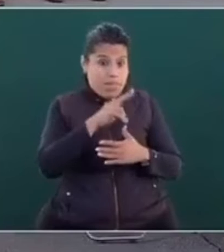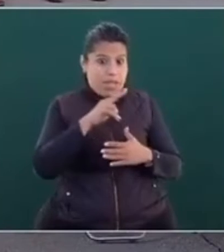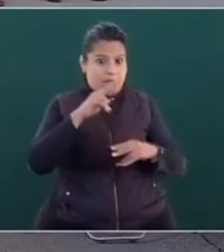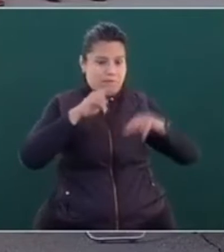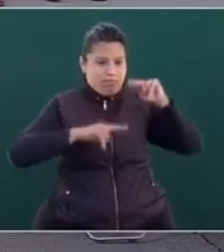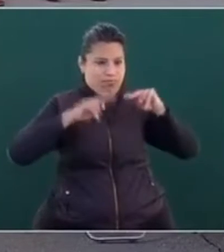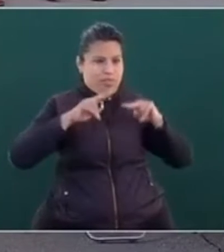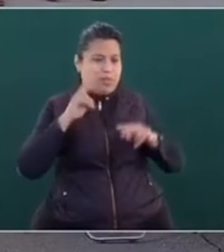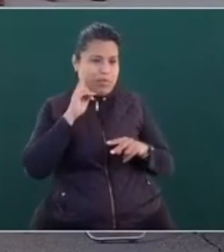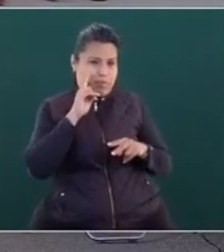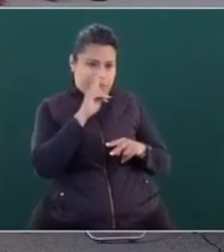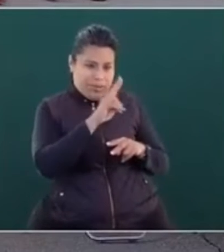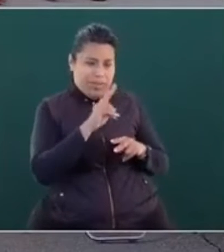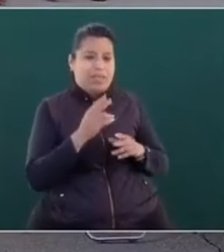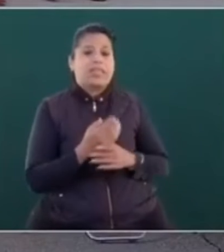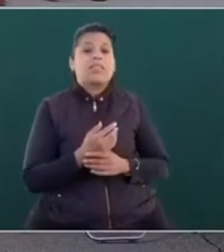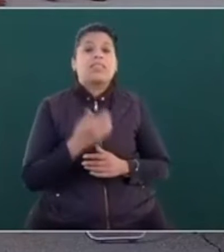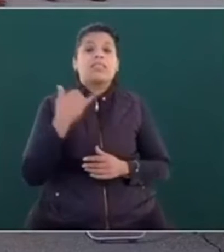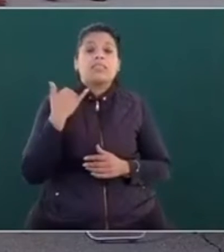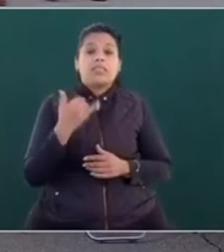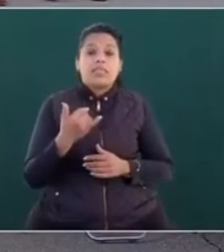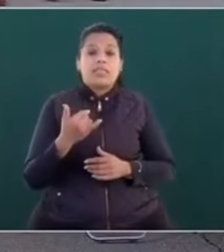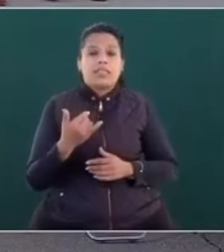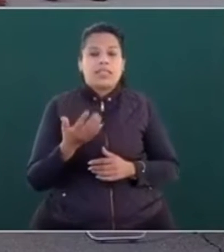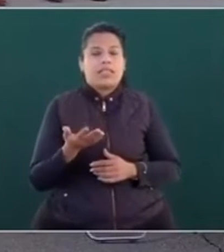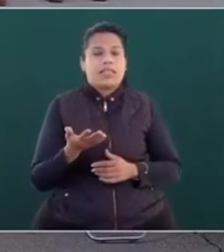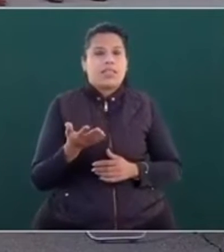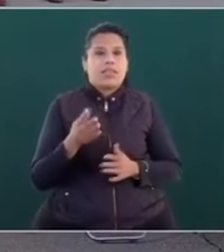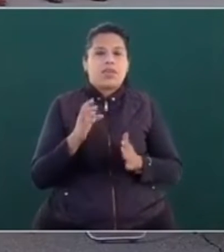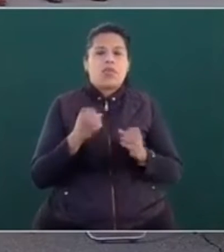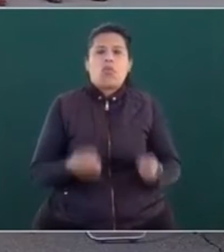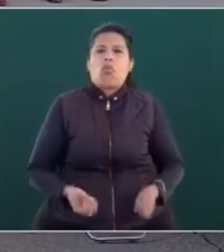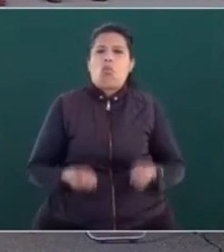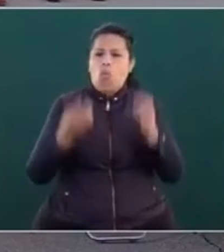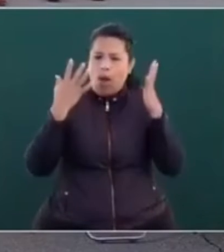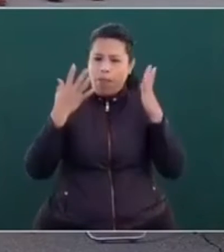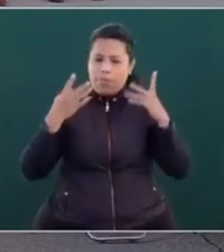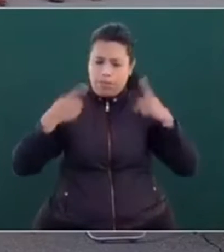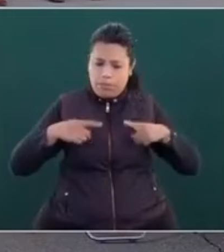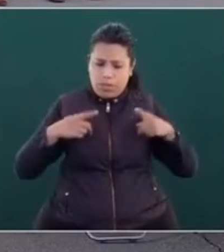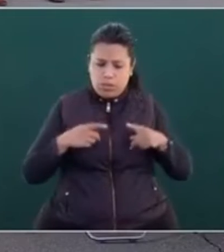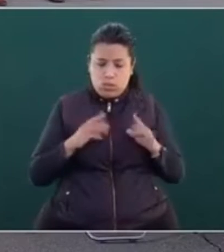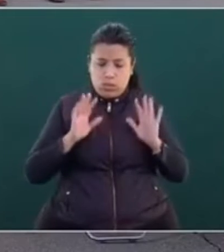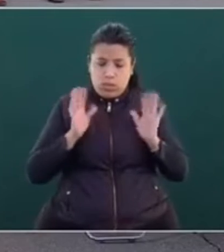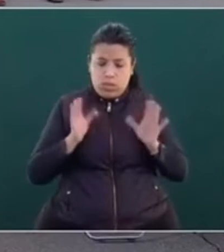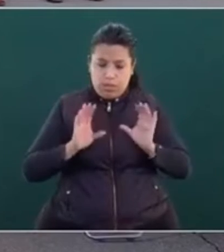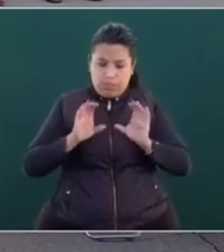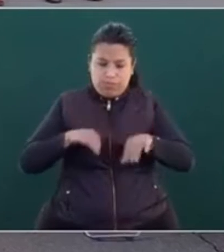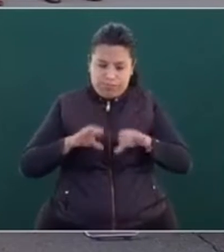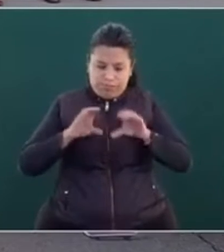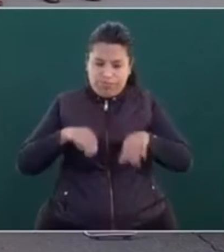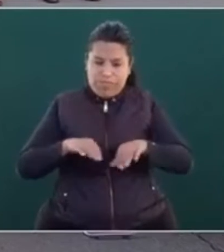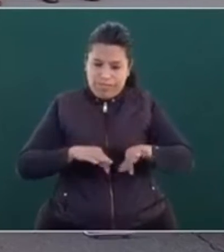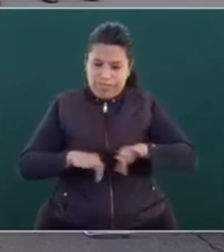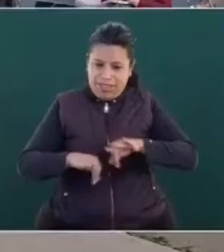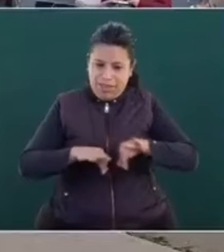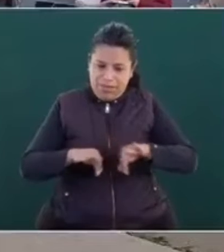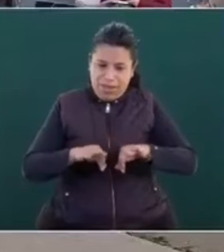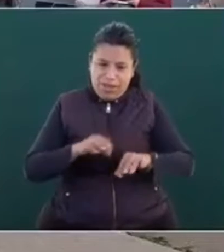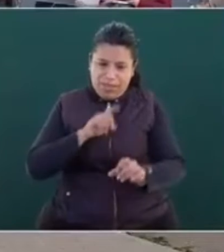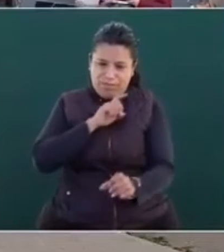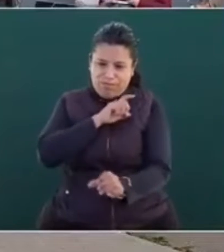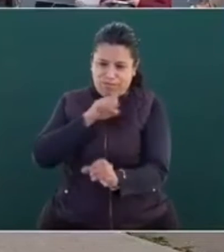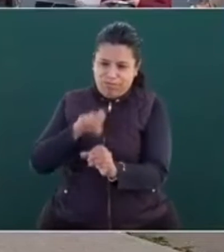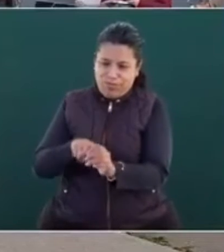del número de trabajadores inscritos al